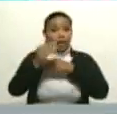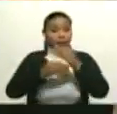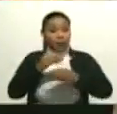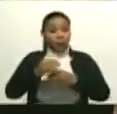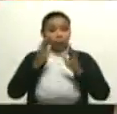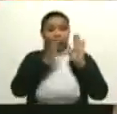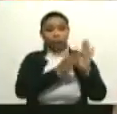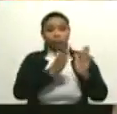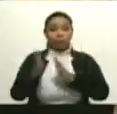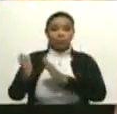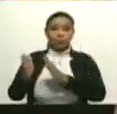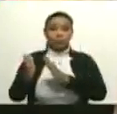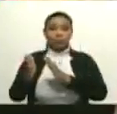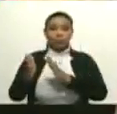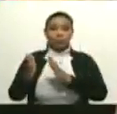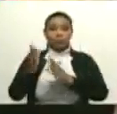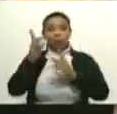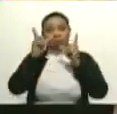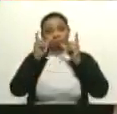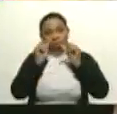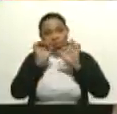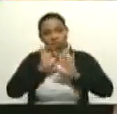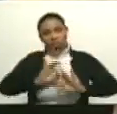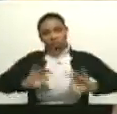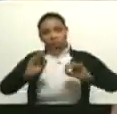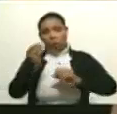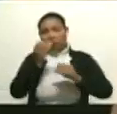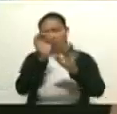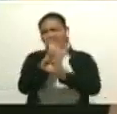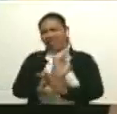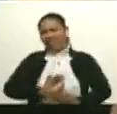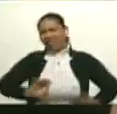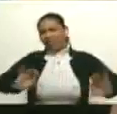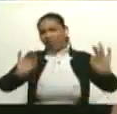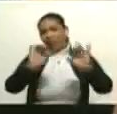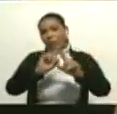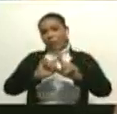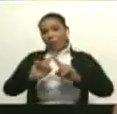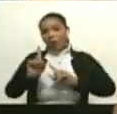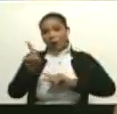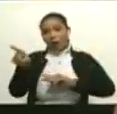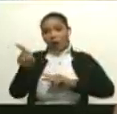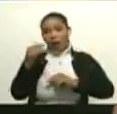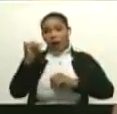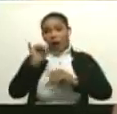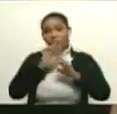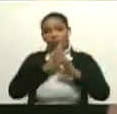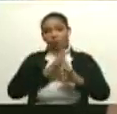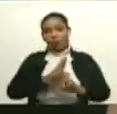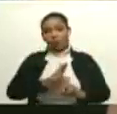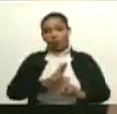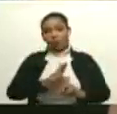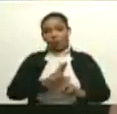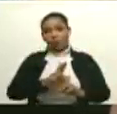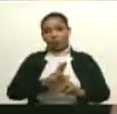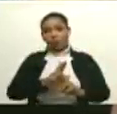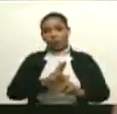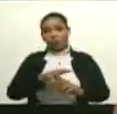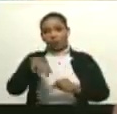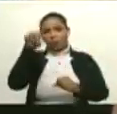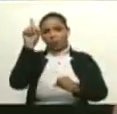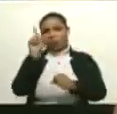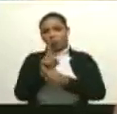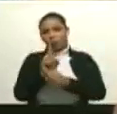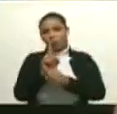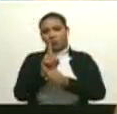organización sin dormir, a veces sin comer, pero ahí está el resultado, un resultado único